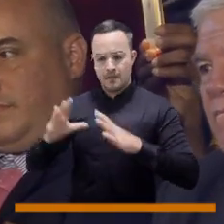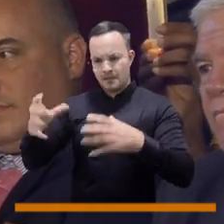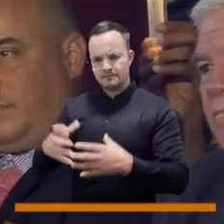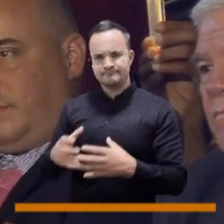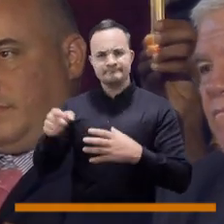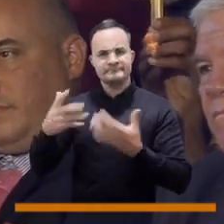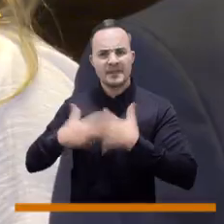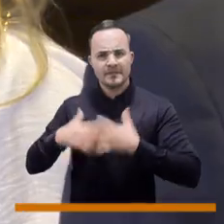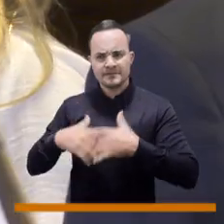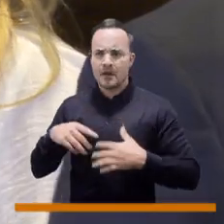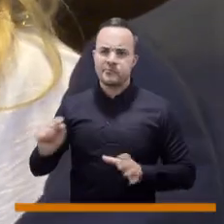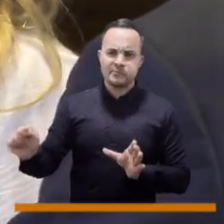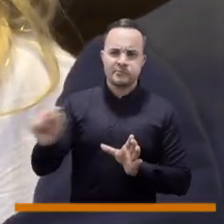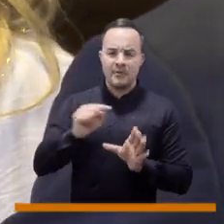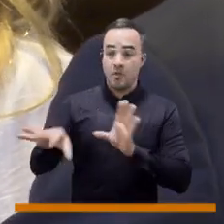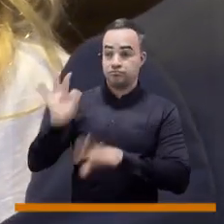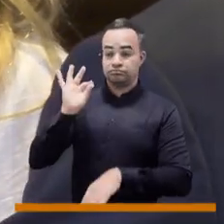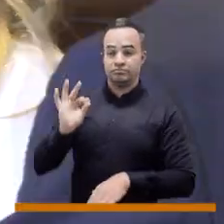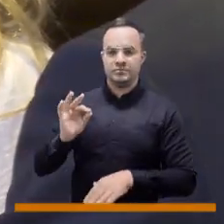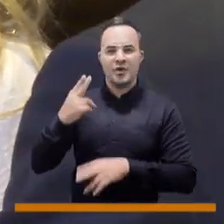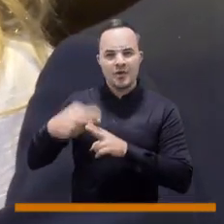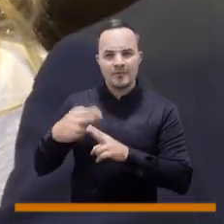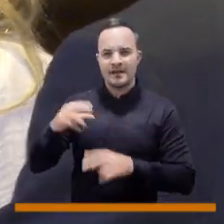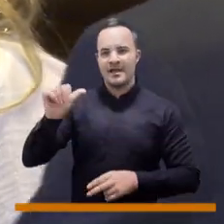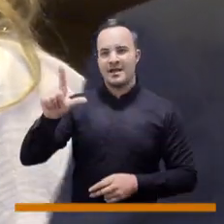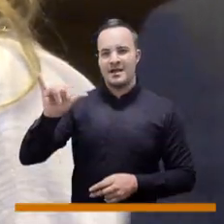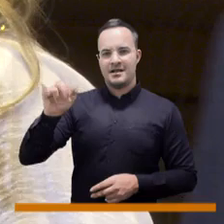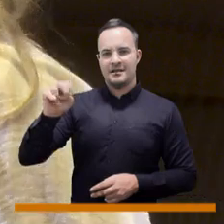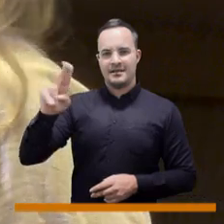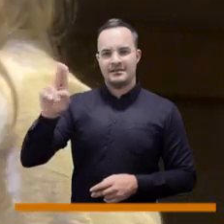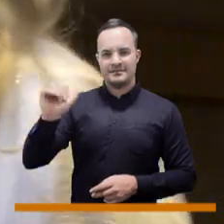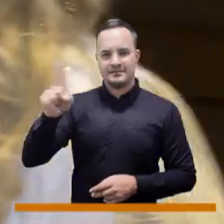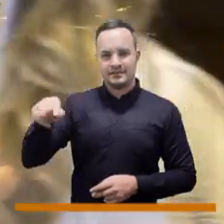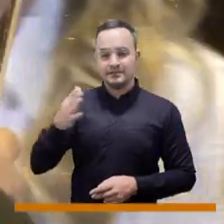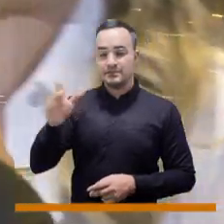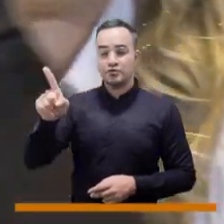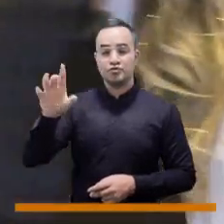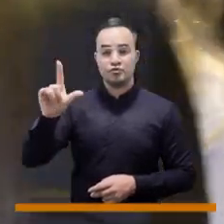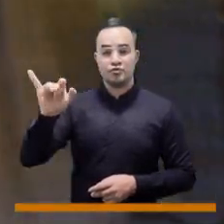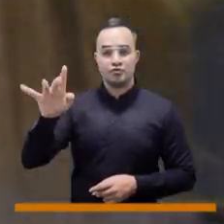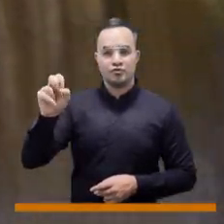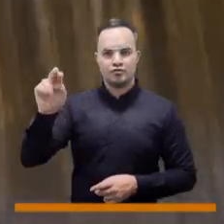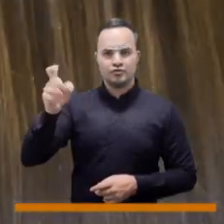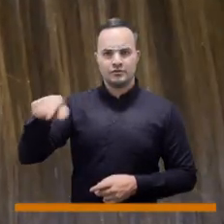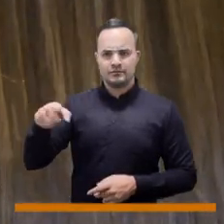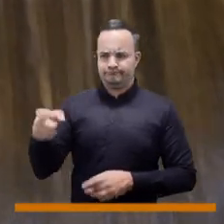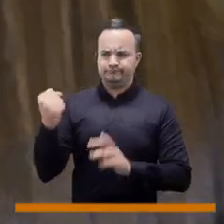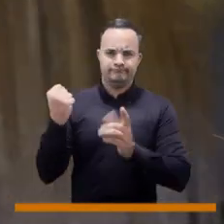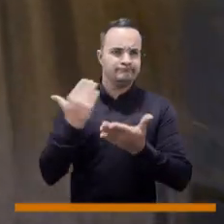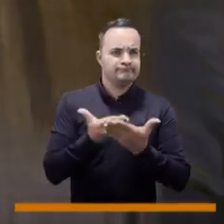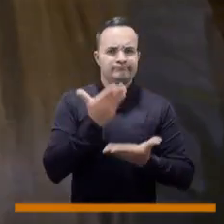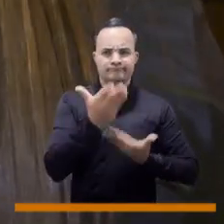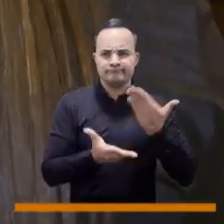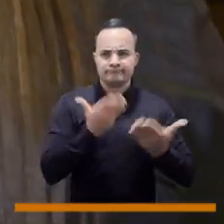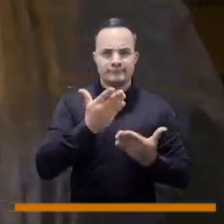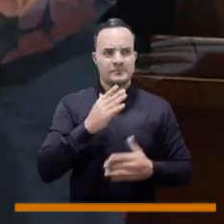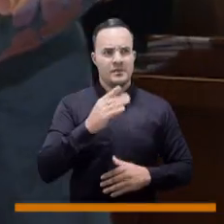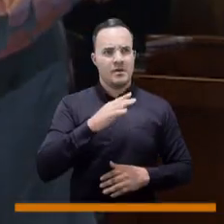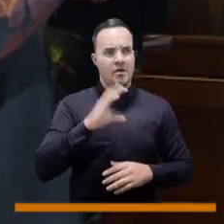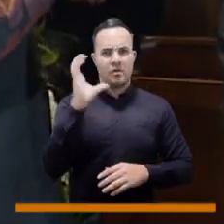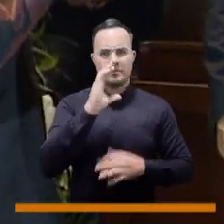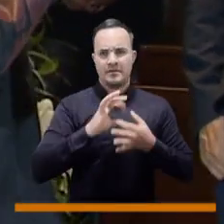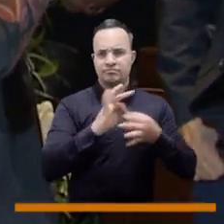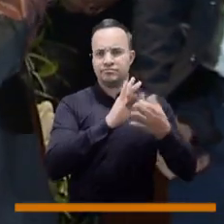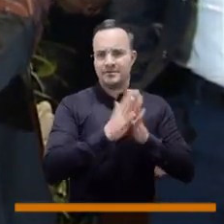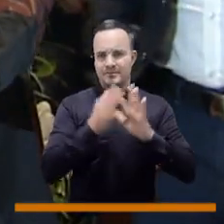Es el turno para el Mérito Empresarial, Alianza Soluciones y su aporte al desarrollo y a la paz de nuestro país.